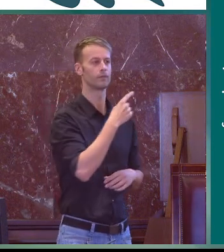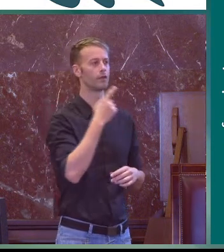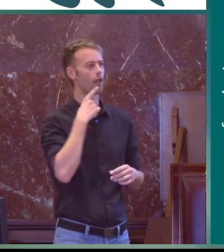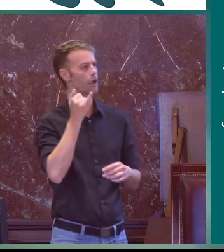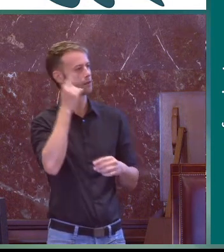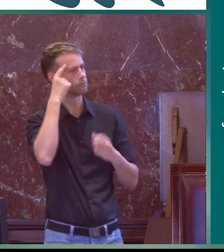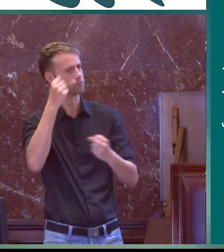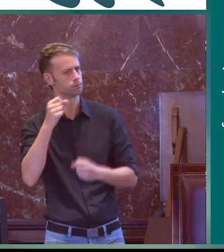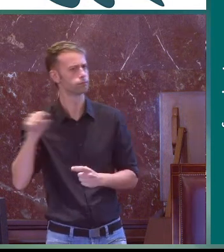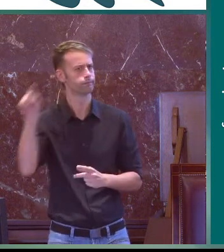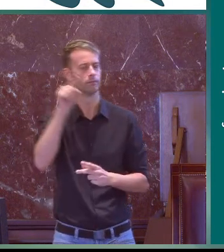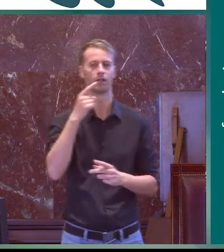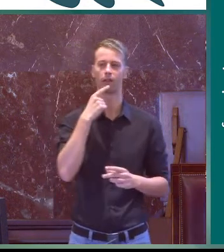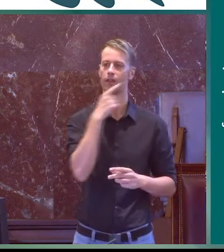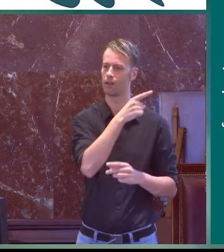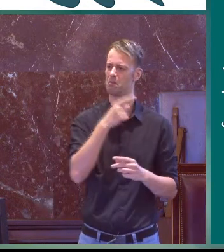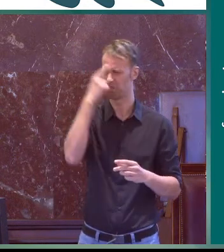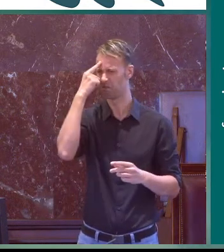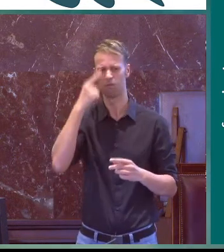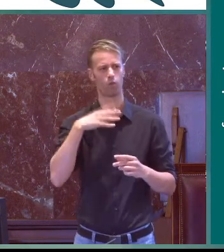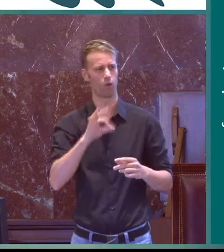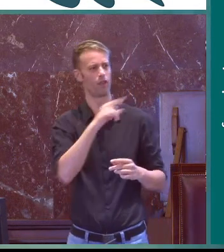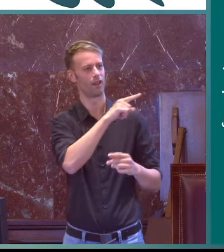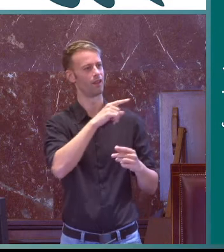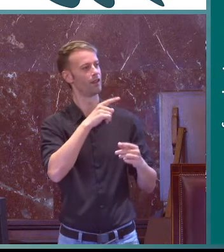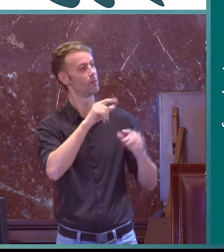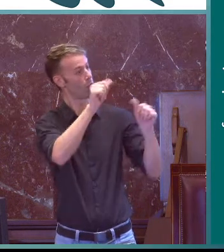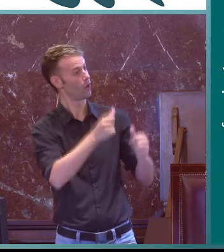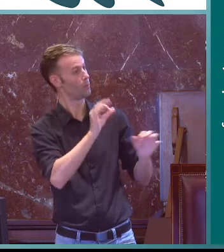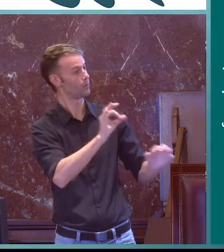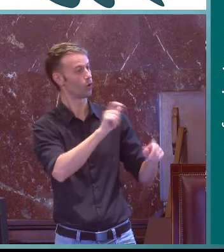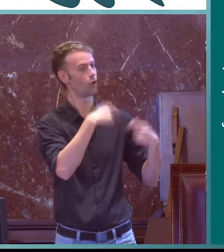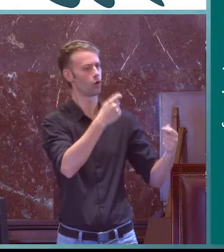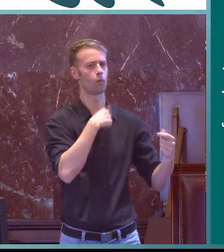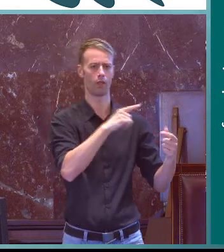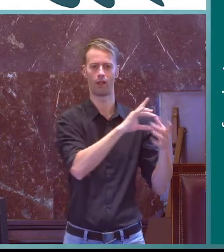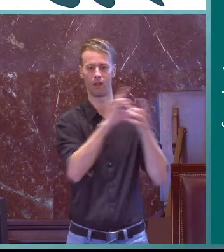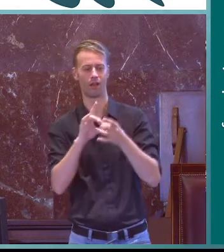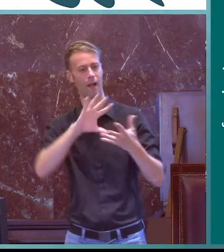Este es el modelo que proponía y muchos expertos al principio decían pues